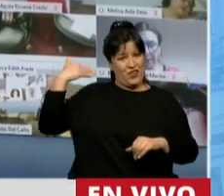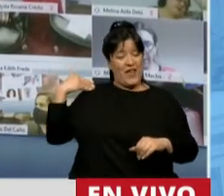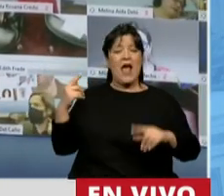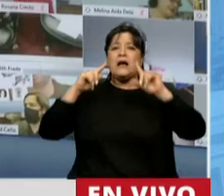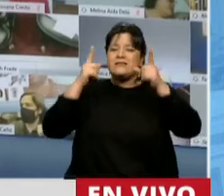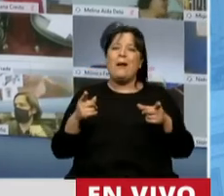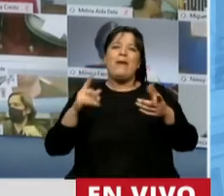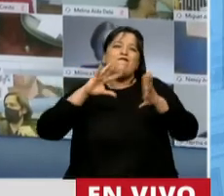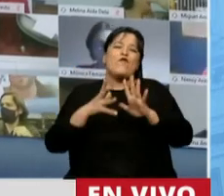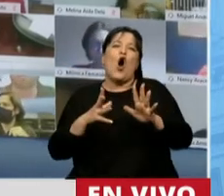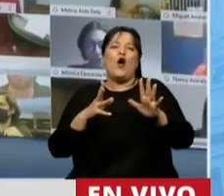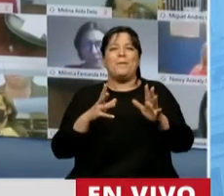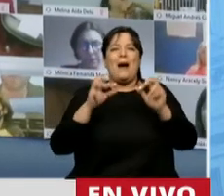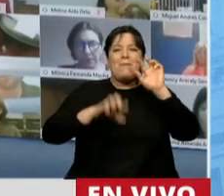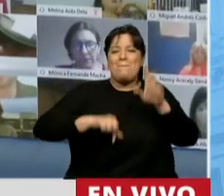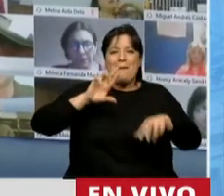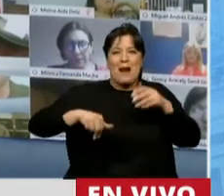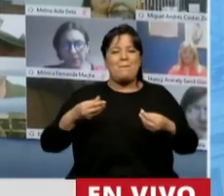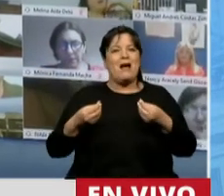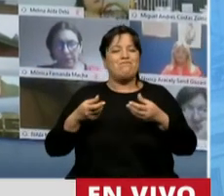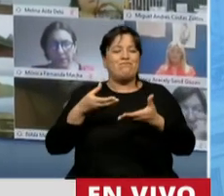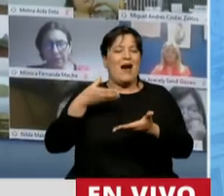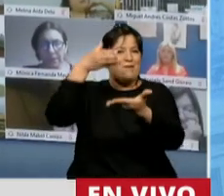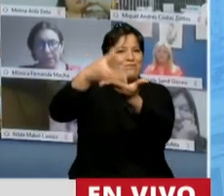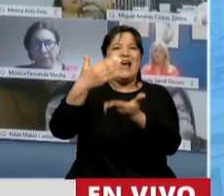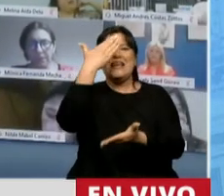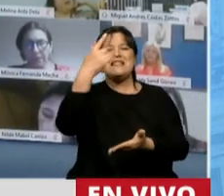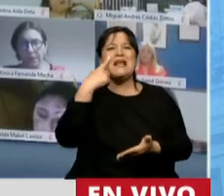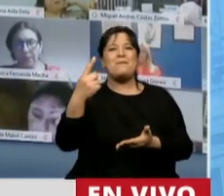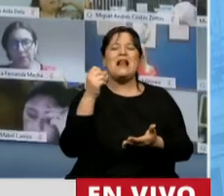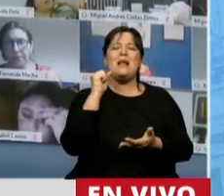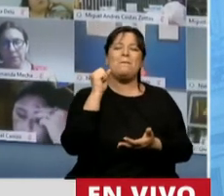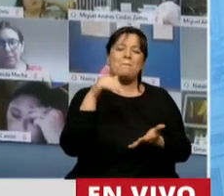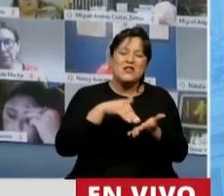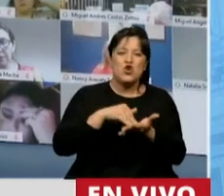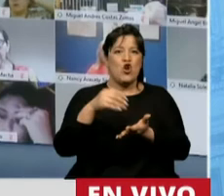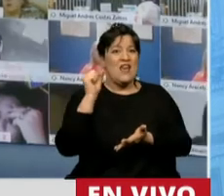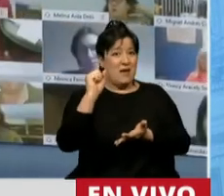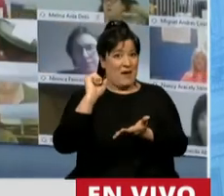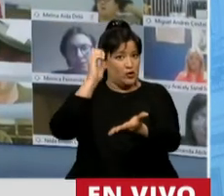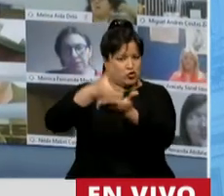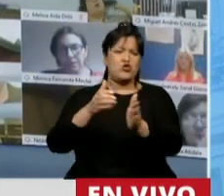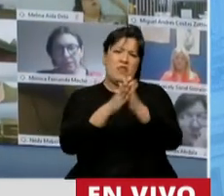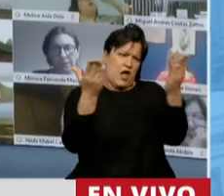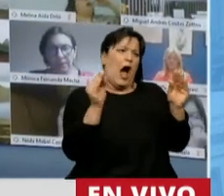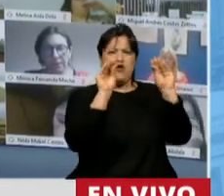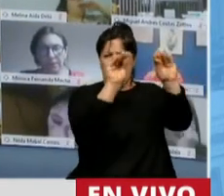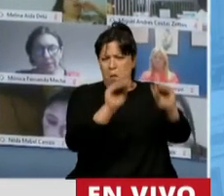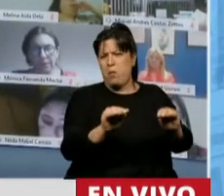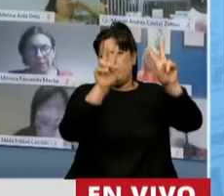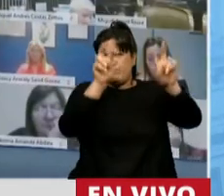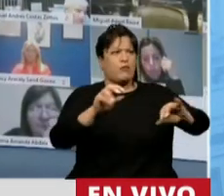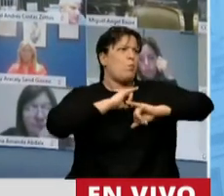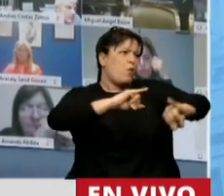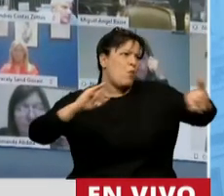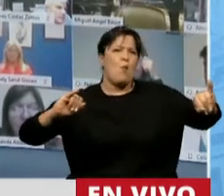de ayuda a la provincia de más de 15.000 millones de pesos que fue tapa de todos los diarios y lo anunciaron con